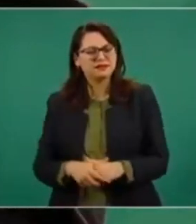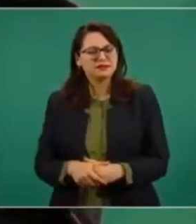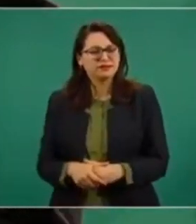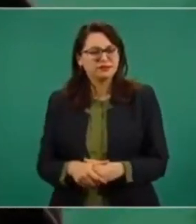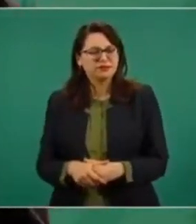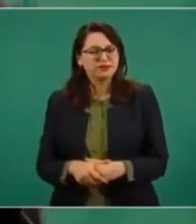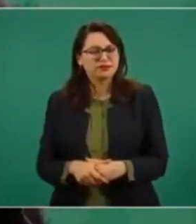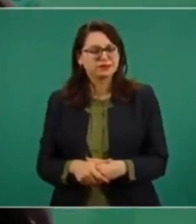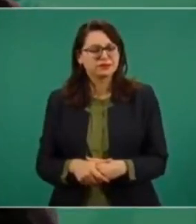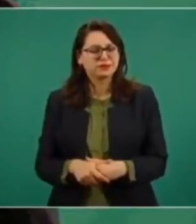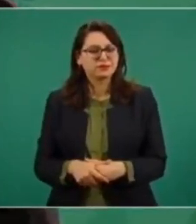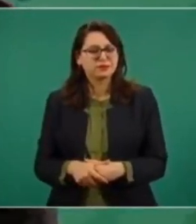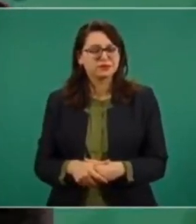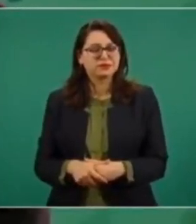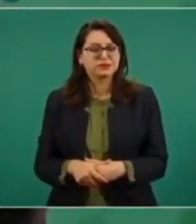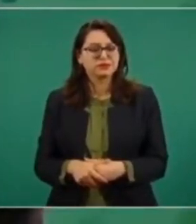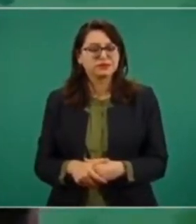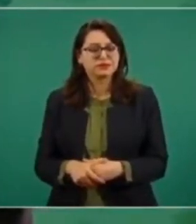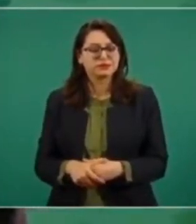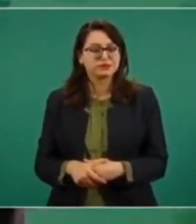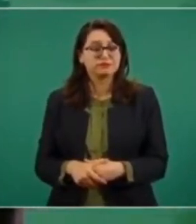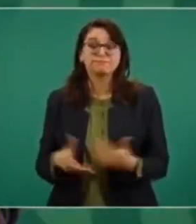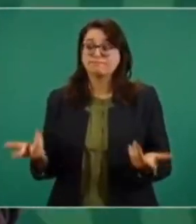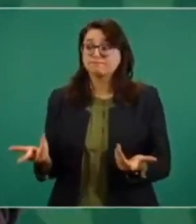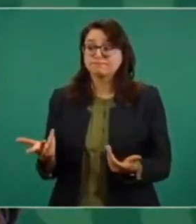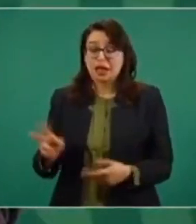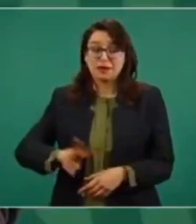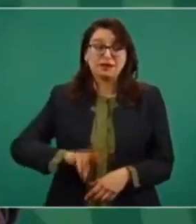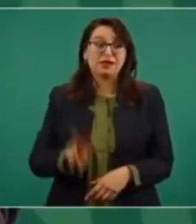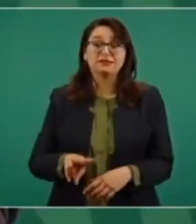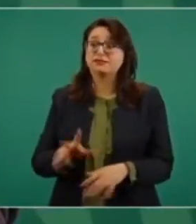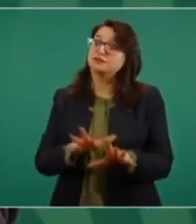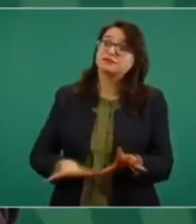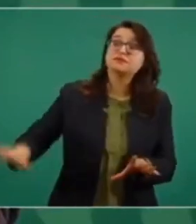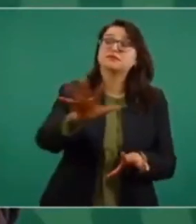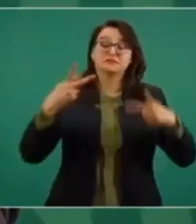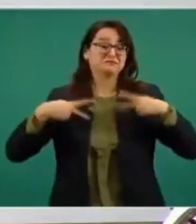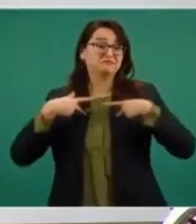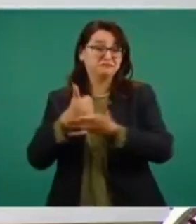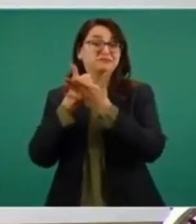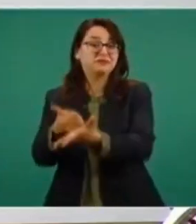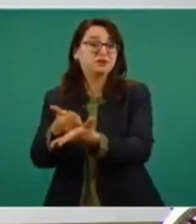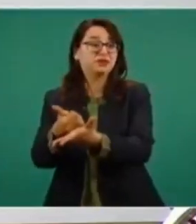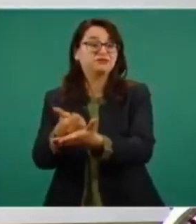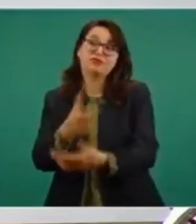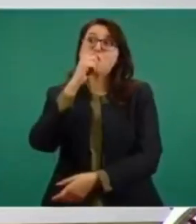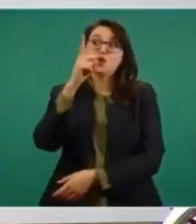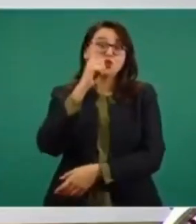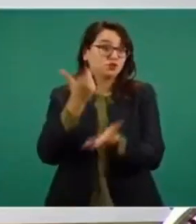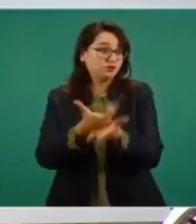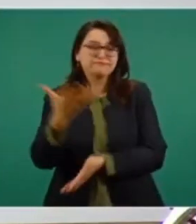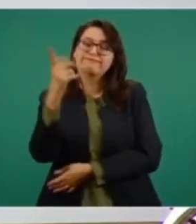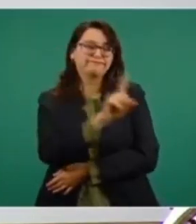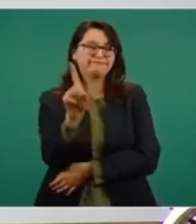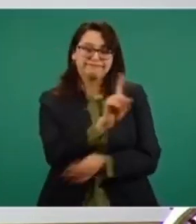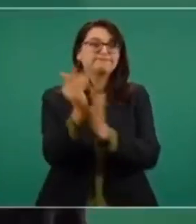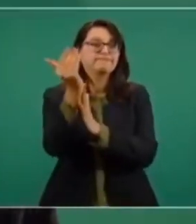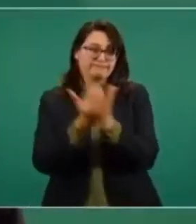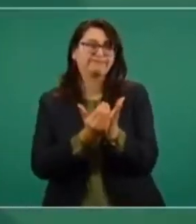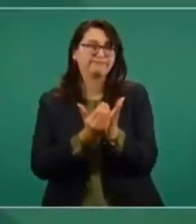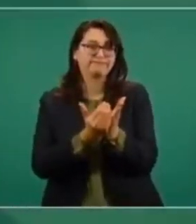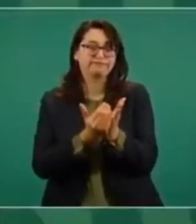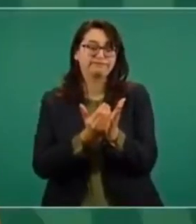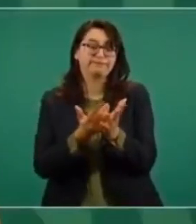de esa manera vamos a garantizar que no aumente el precio de la luz a los consumidores, porque